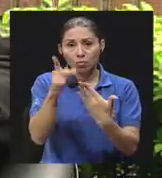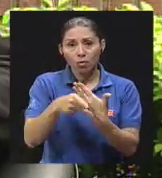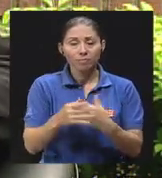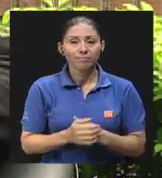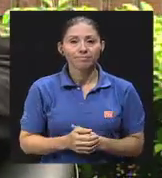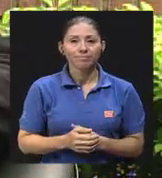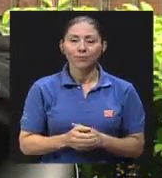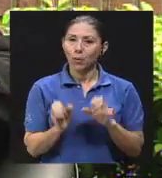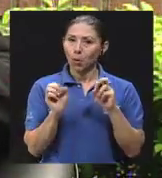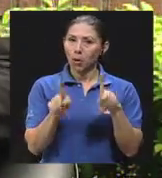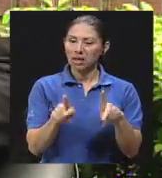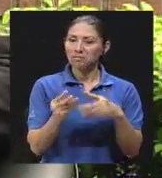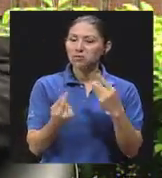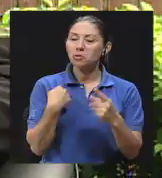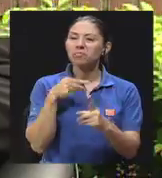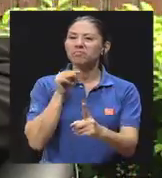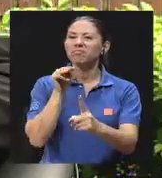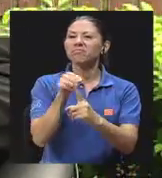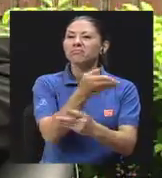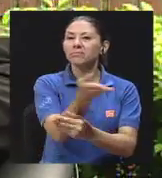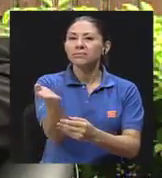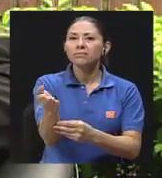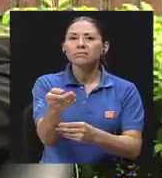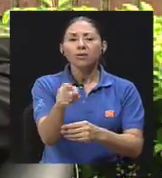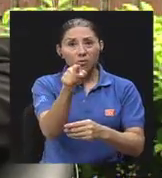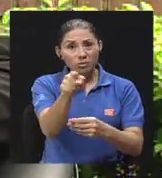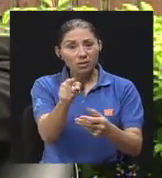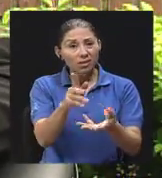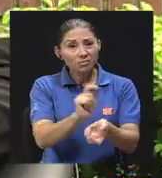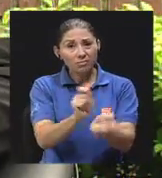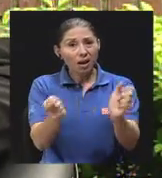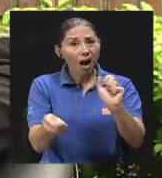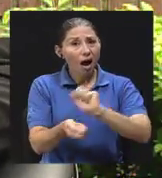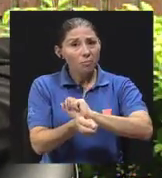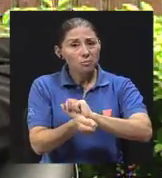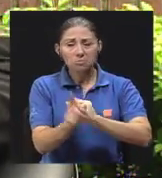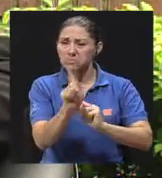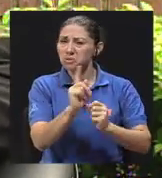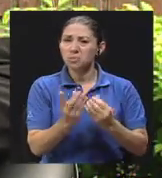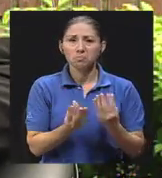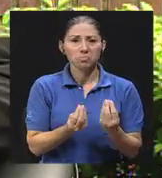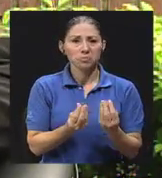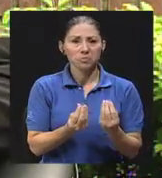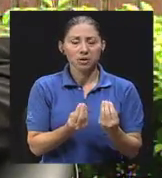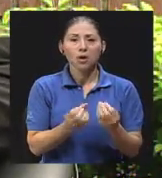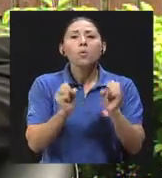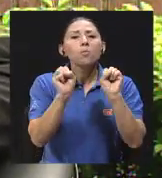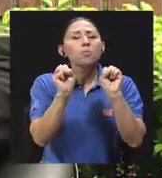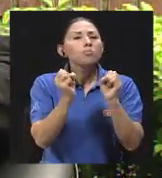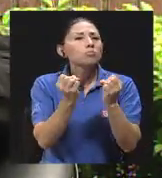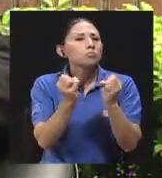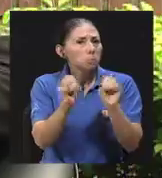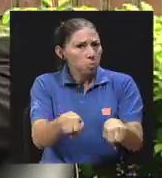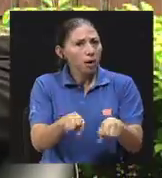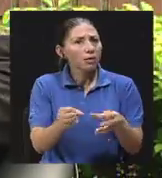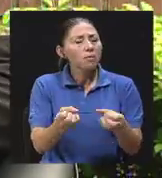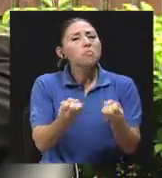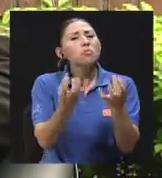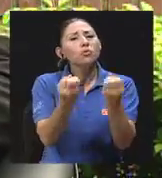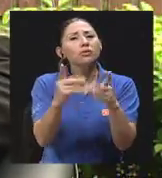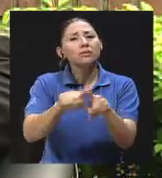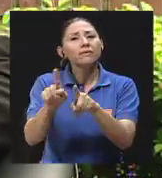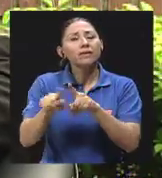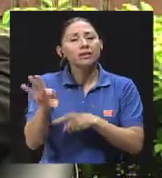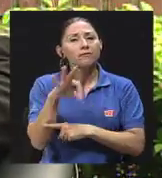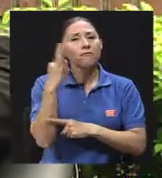reflexión sería, no tenga miedo al cambio. Hay muchas posibilidades de ser feliz sin ser tan